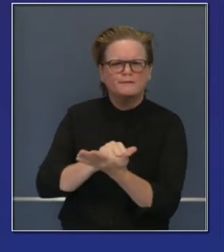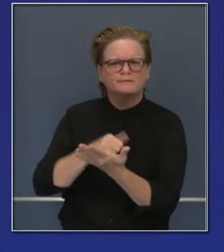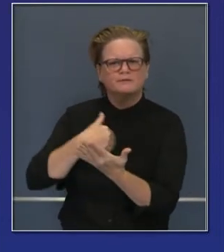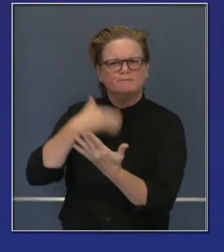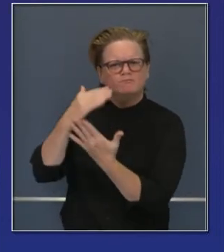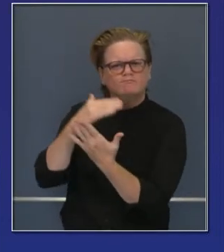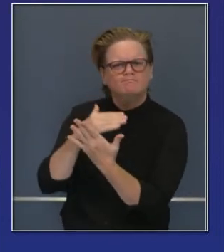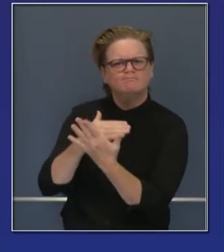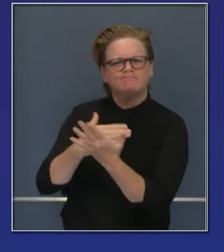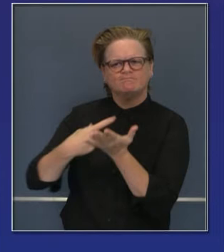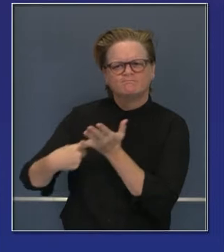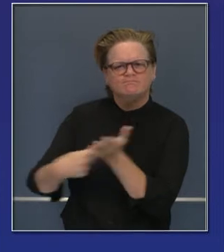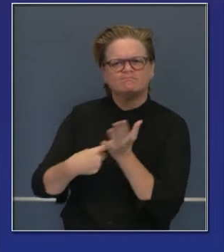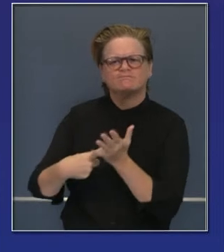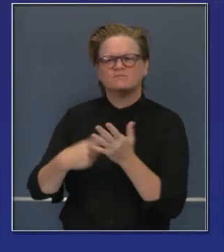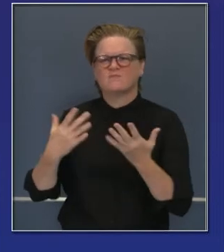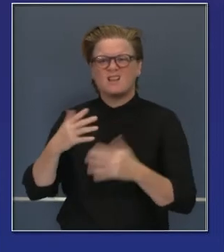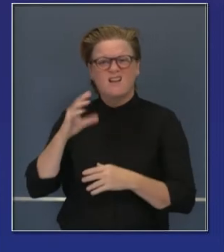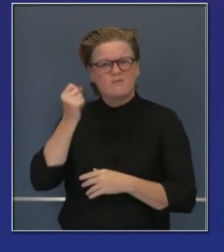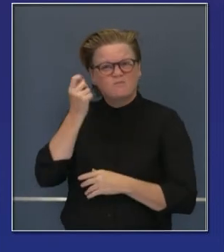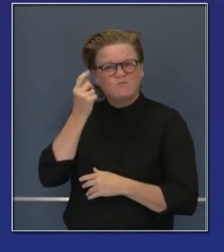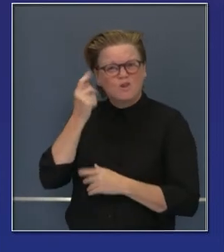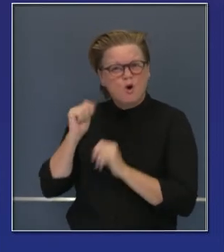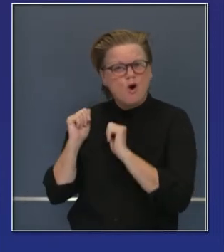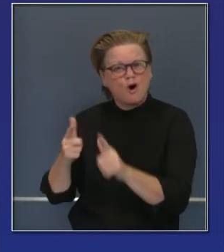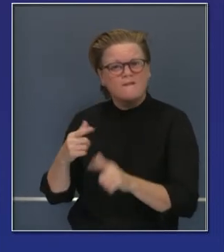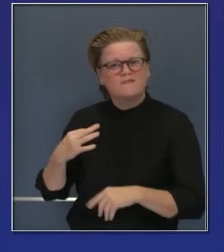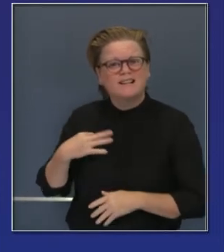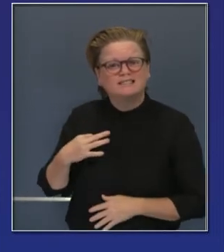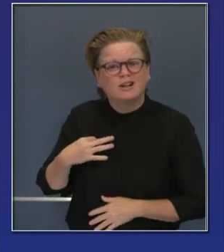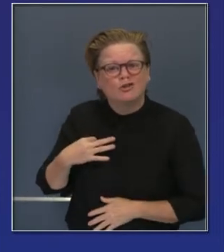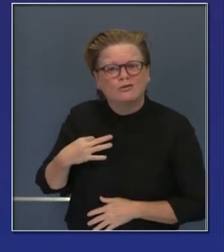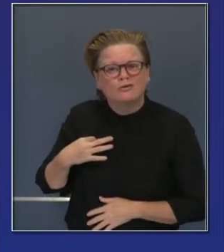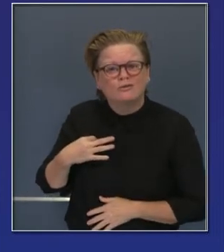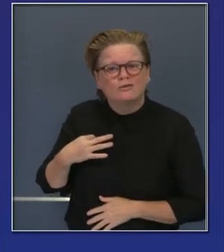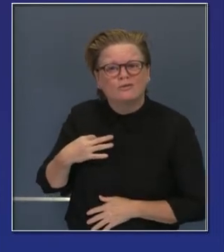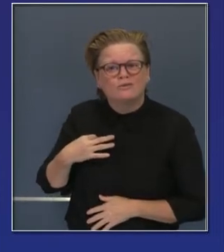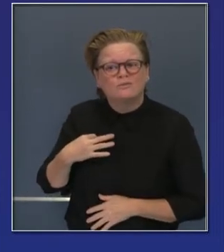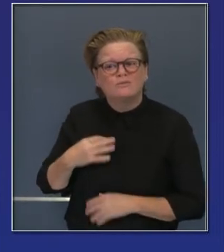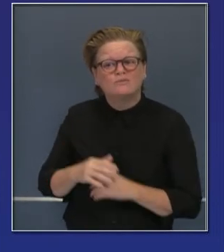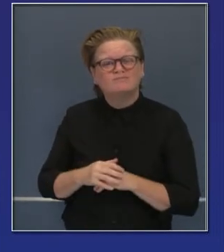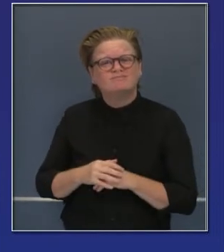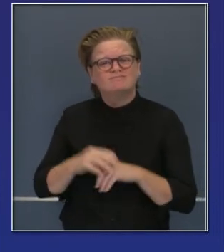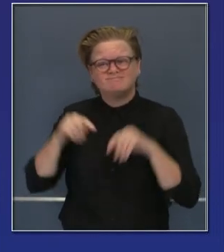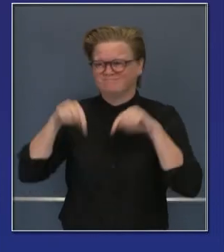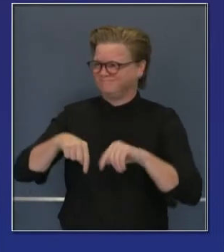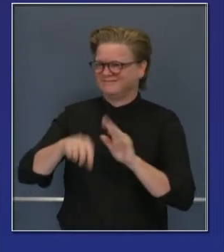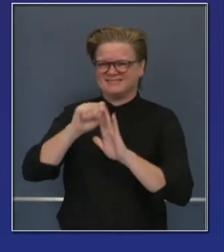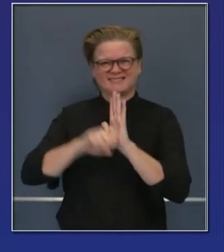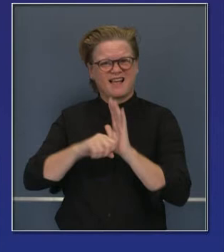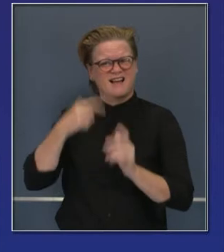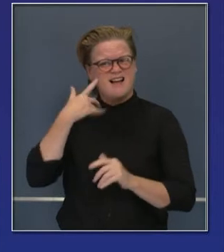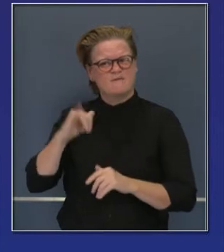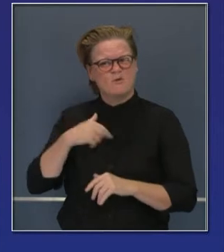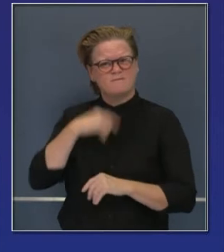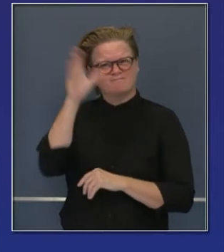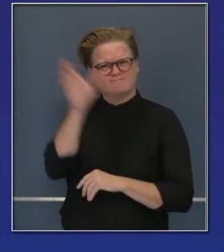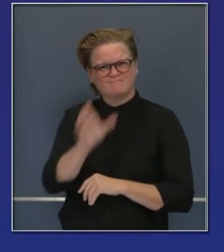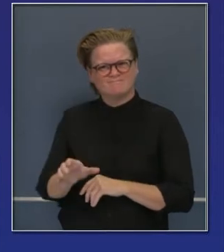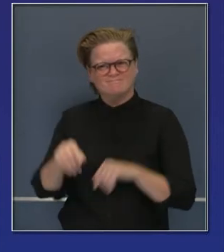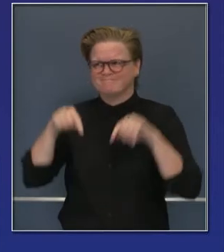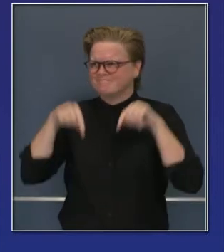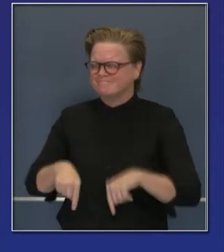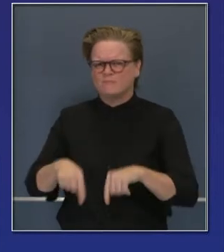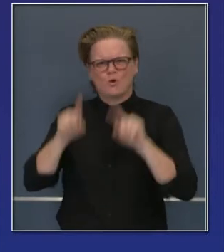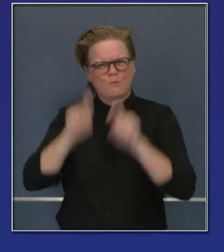diverso. Todos contribuyen su energía, su pericia, para asegurarse de que todo nos salga bien. Ellos son responsables de